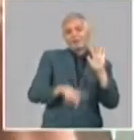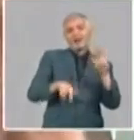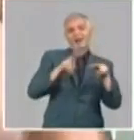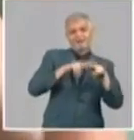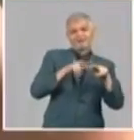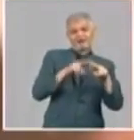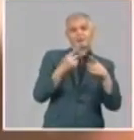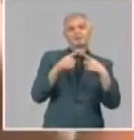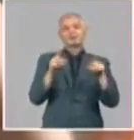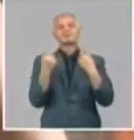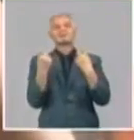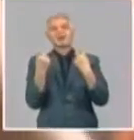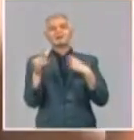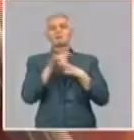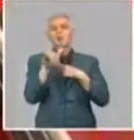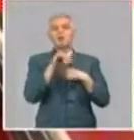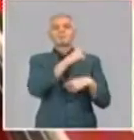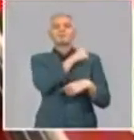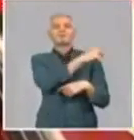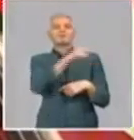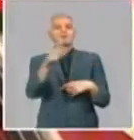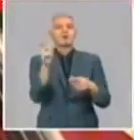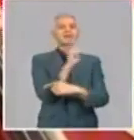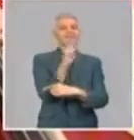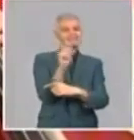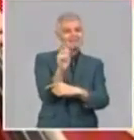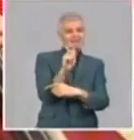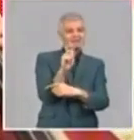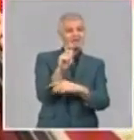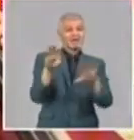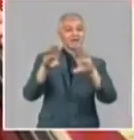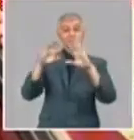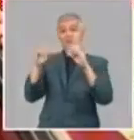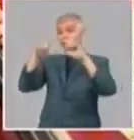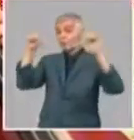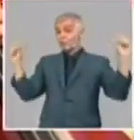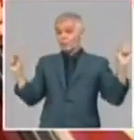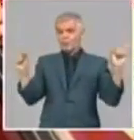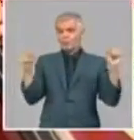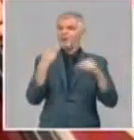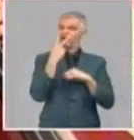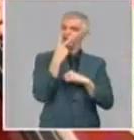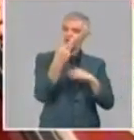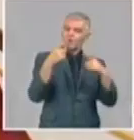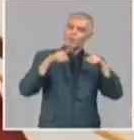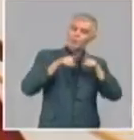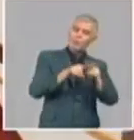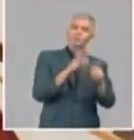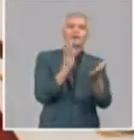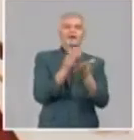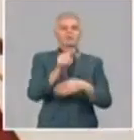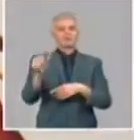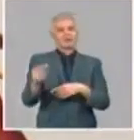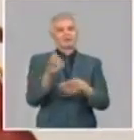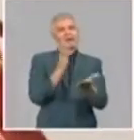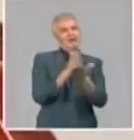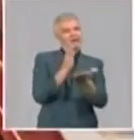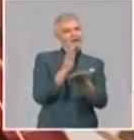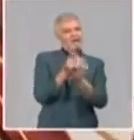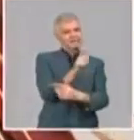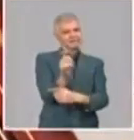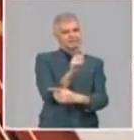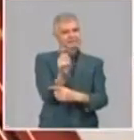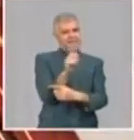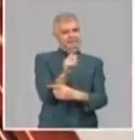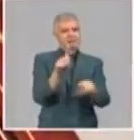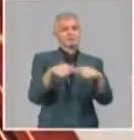pero hace falta que los profesores de la enseñanza de todo el país visualicen también junto con los estudiantes de estas clases porque ellos son los que nos